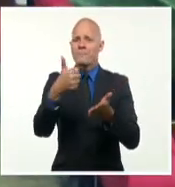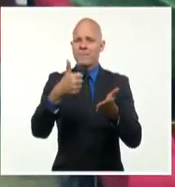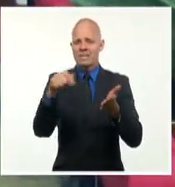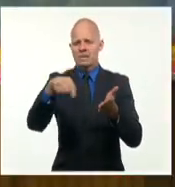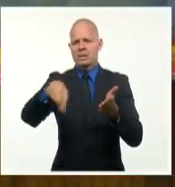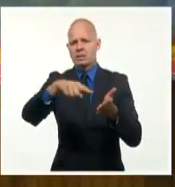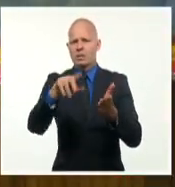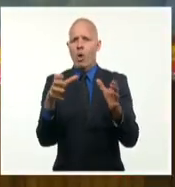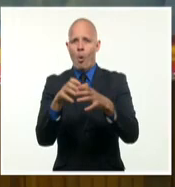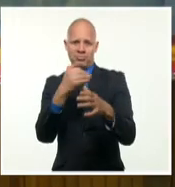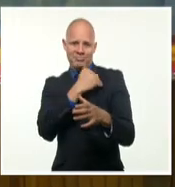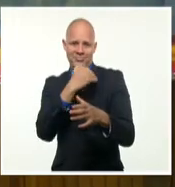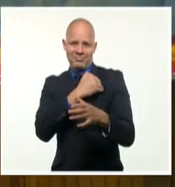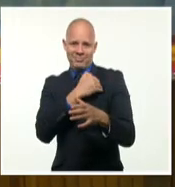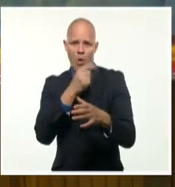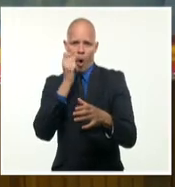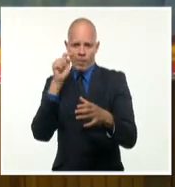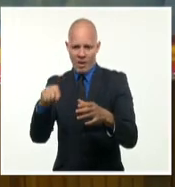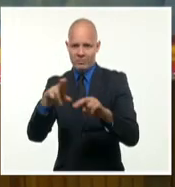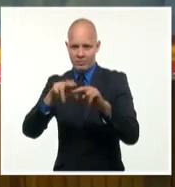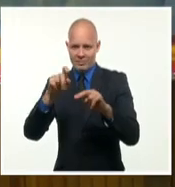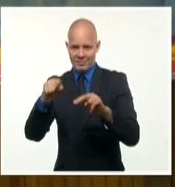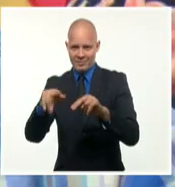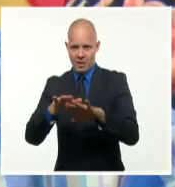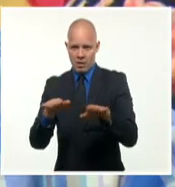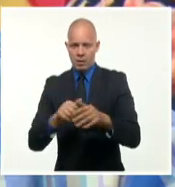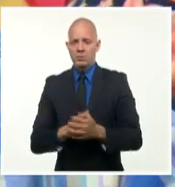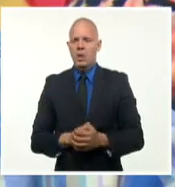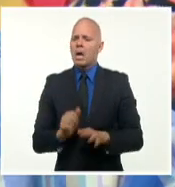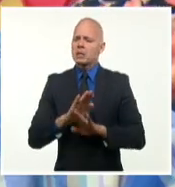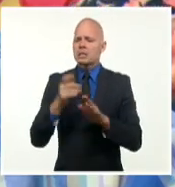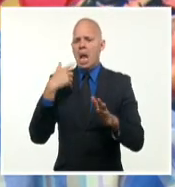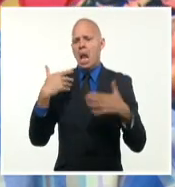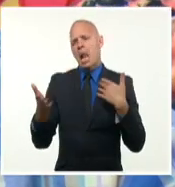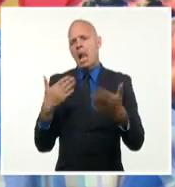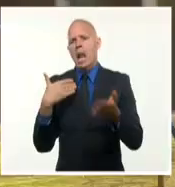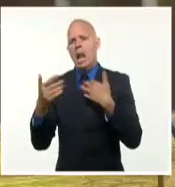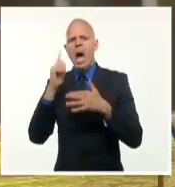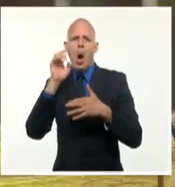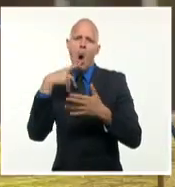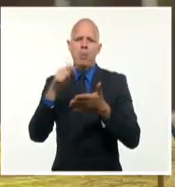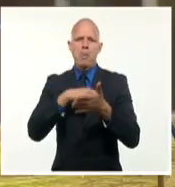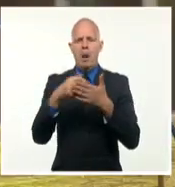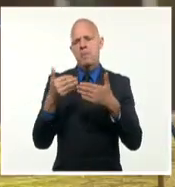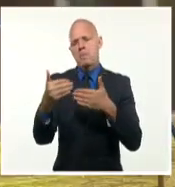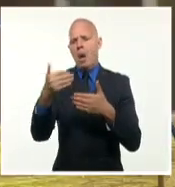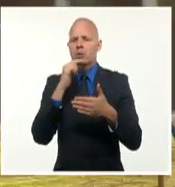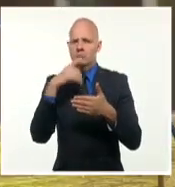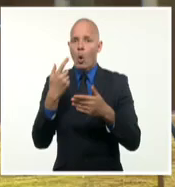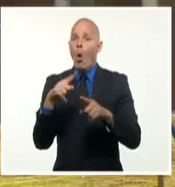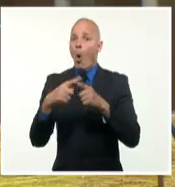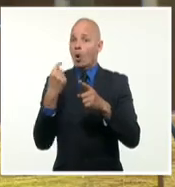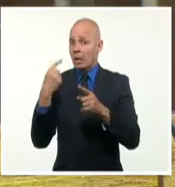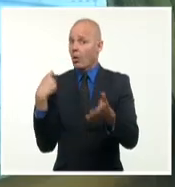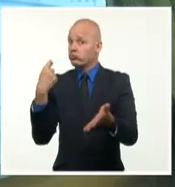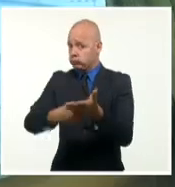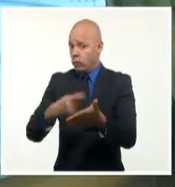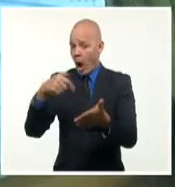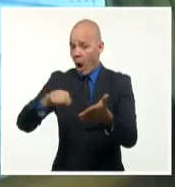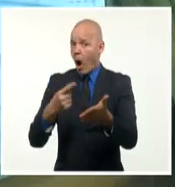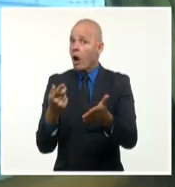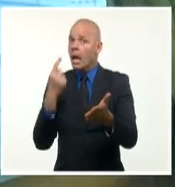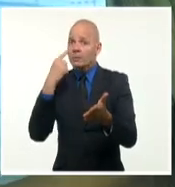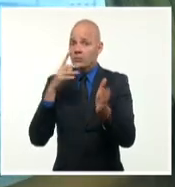Defensa, Ernesto Santiesteban Velázquez. Aquí se analizaron programas estratégicos e inversiones que se ejecutan en medio de un complejo panorama.